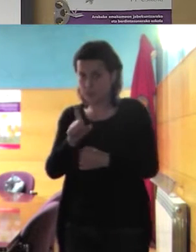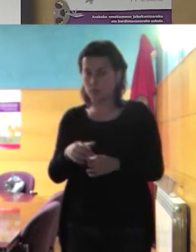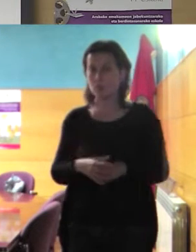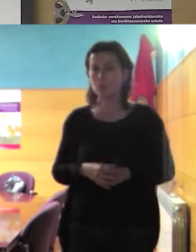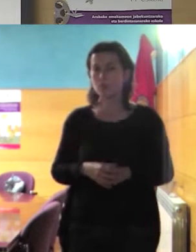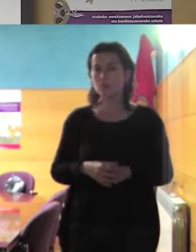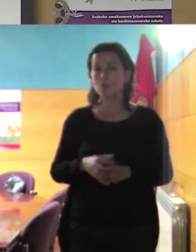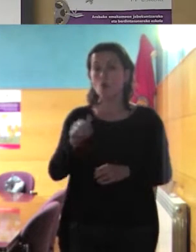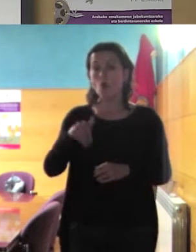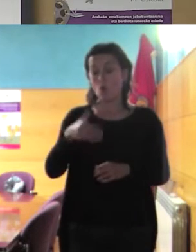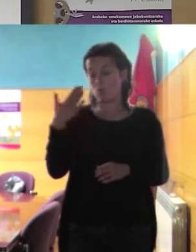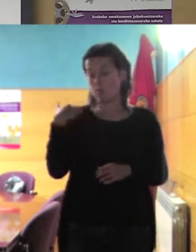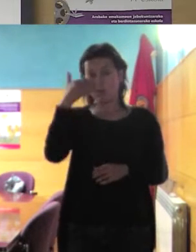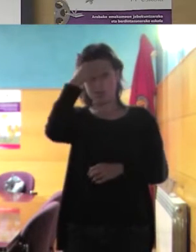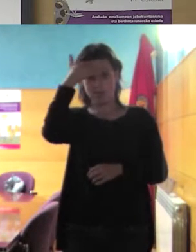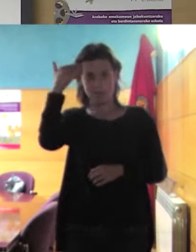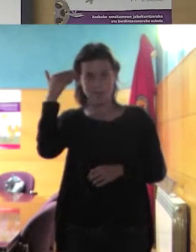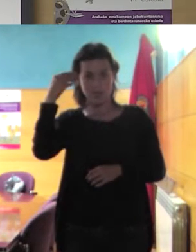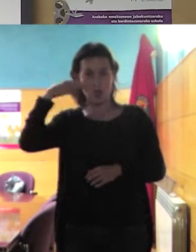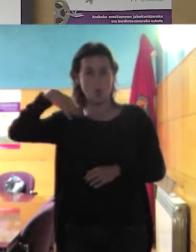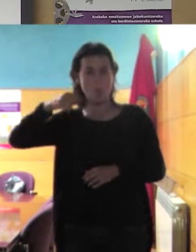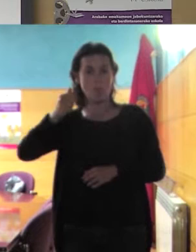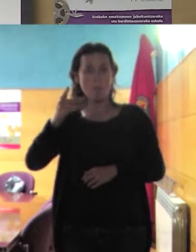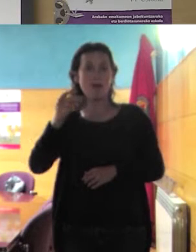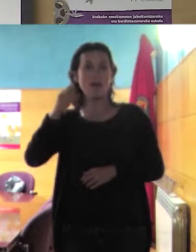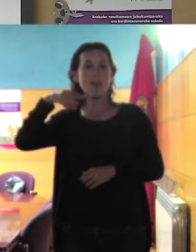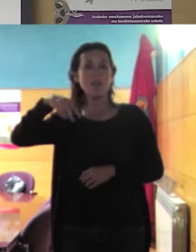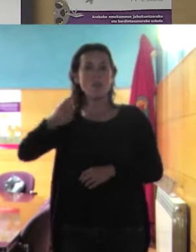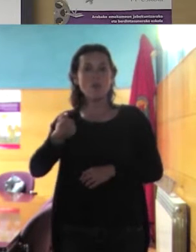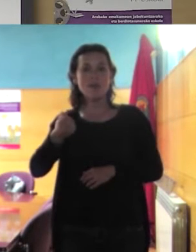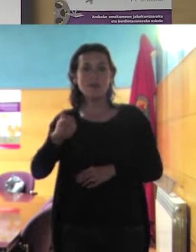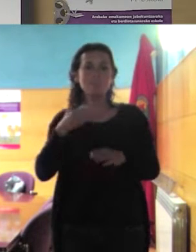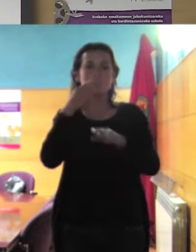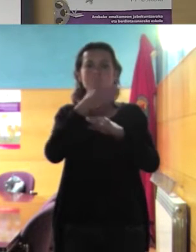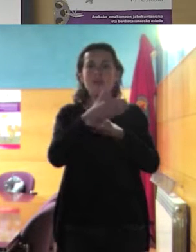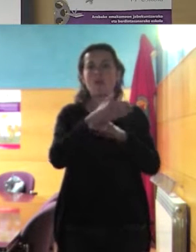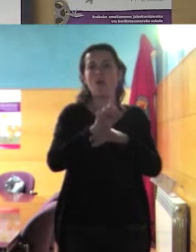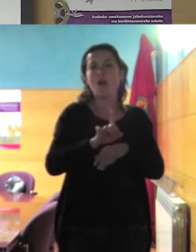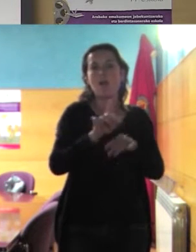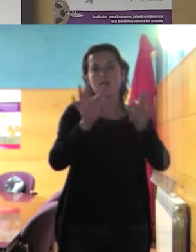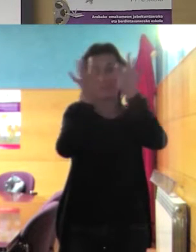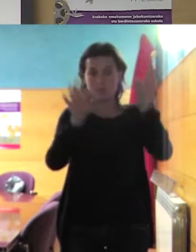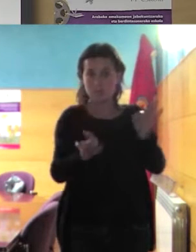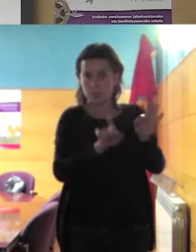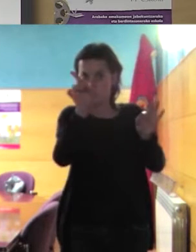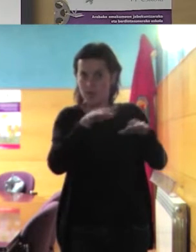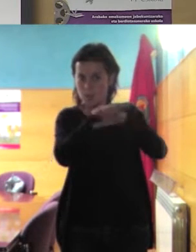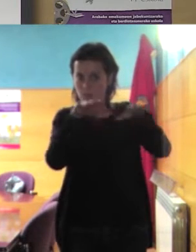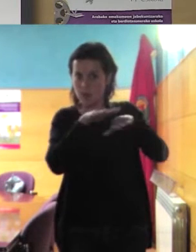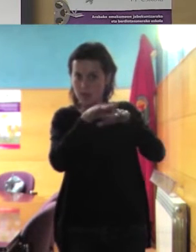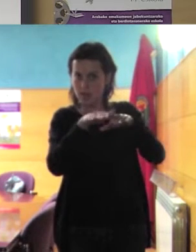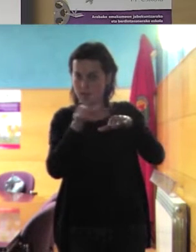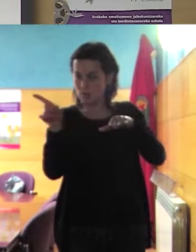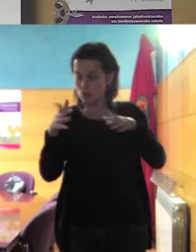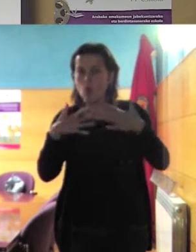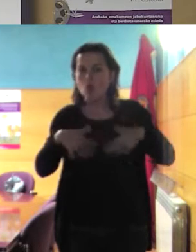conocido este verano una visita de Madonna a las playas de Iparralde y tampoco iba en bikini como veis sino que iba